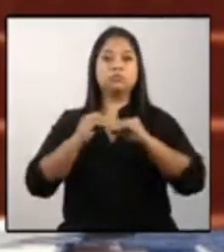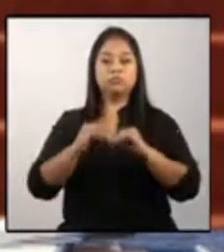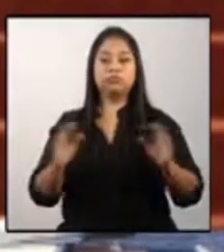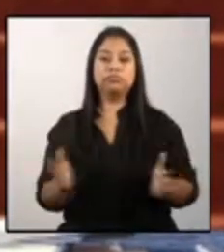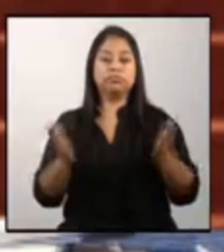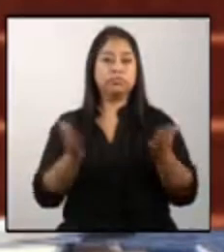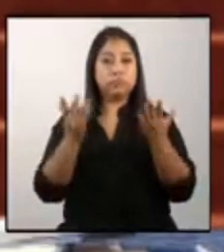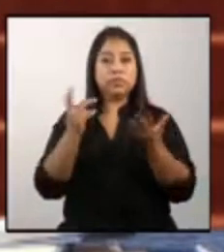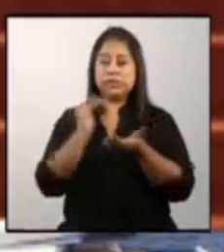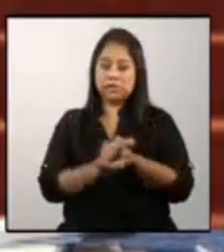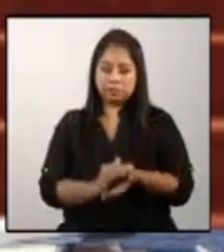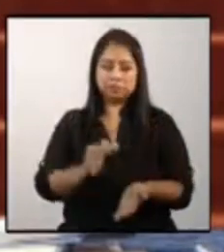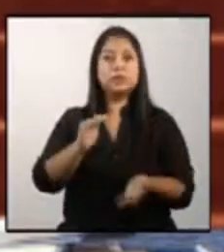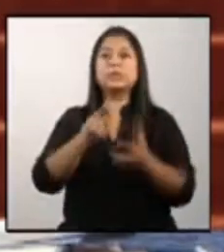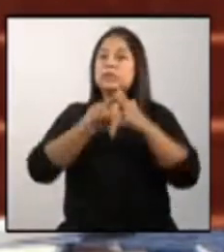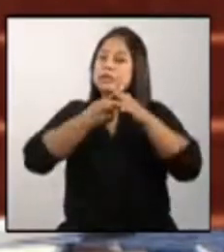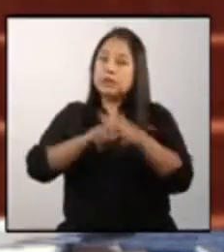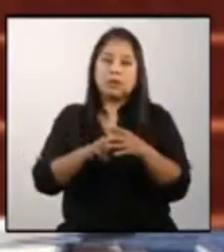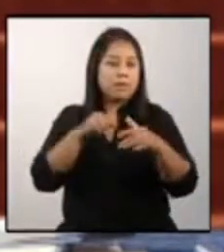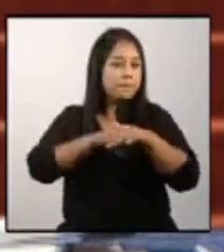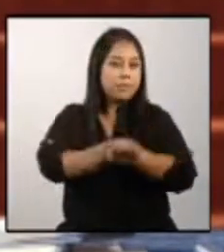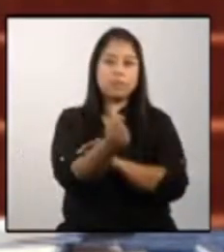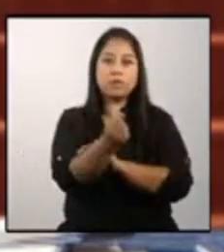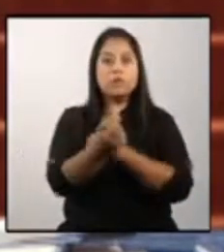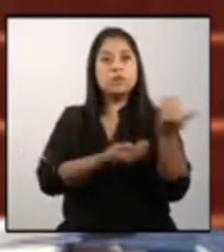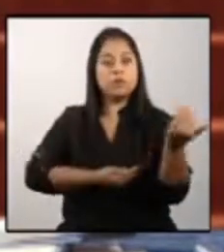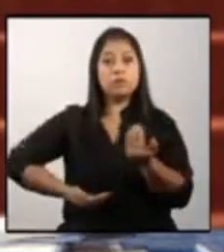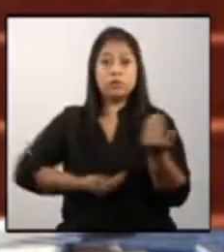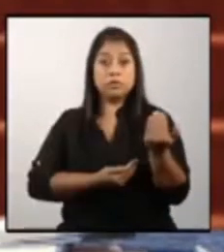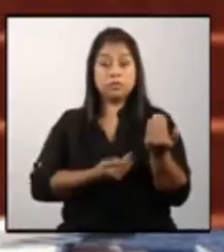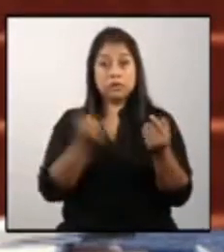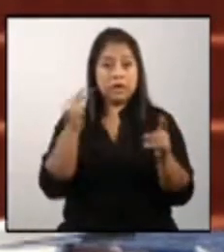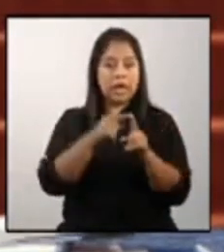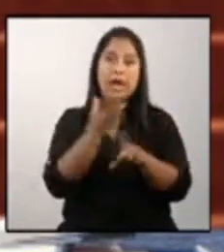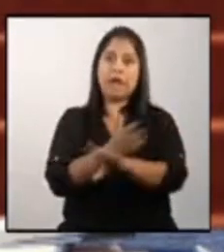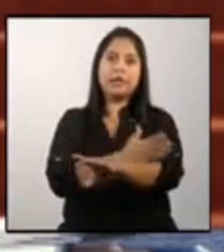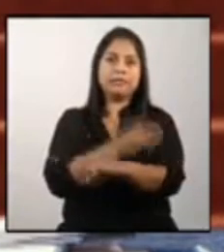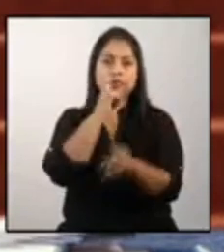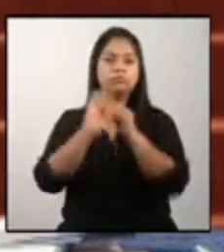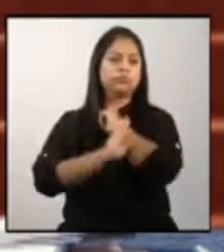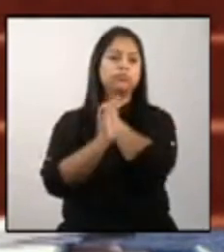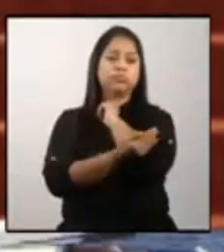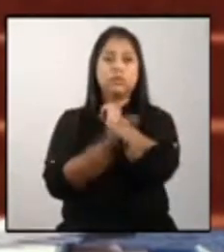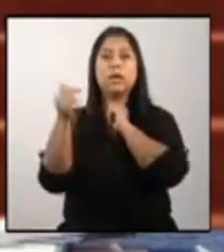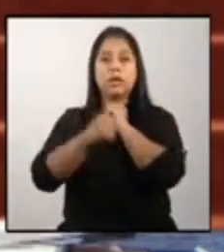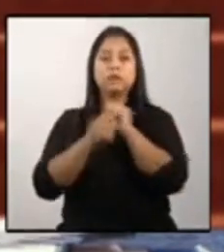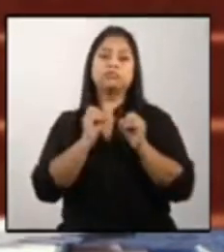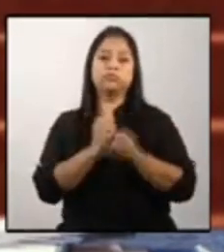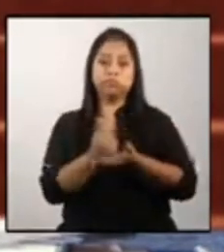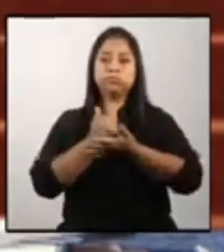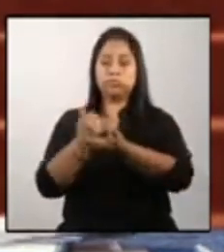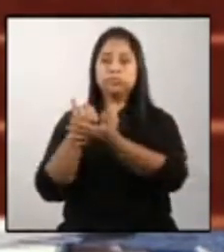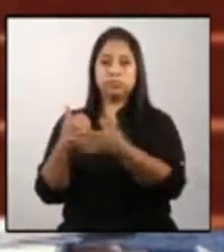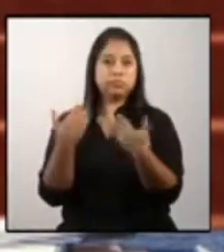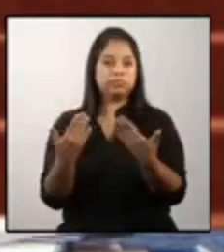desde el primer día de nacidos, incluso antes, dentro del vientre de la madre, a poder tener todas sus